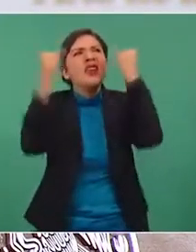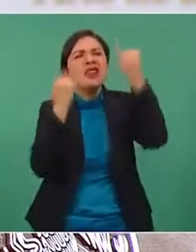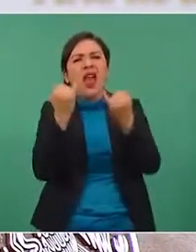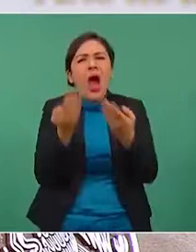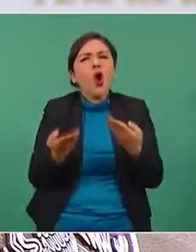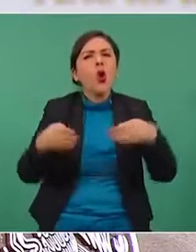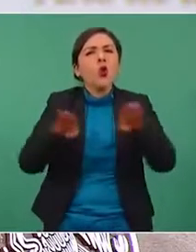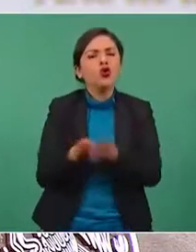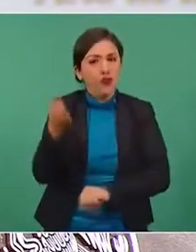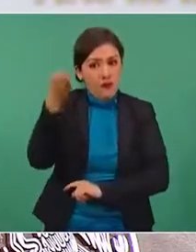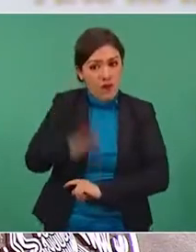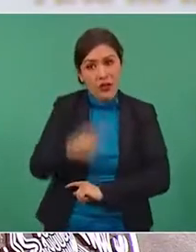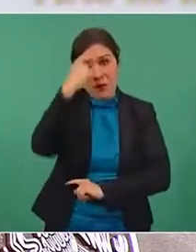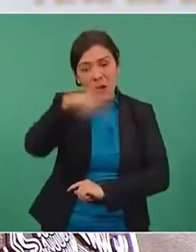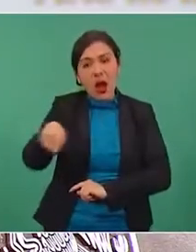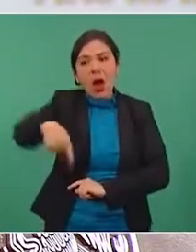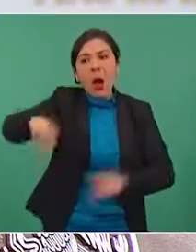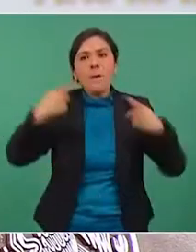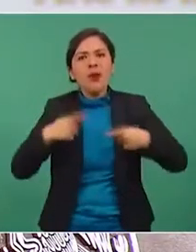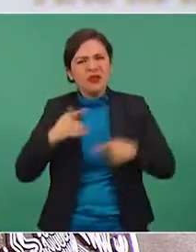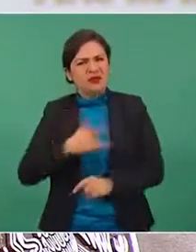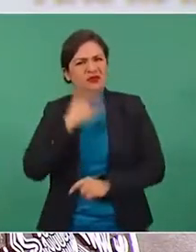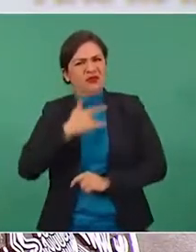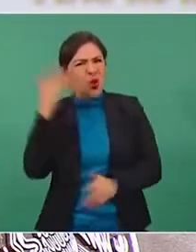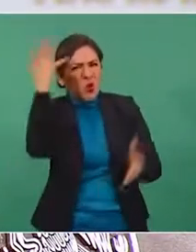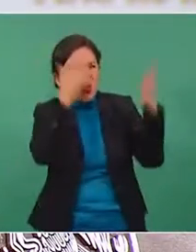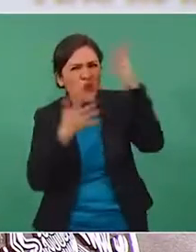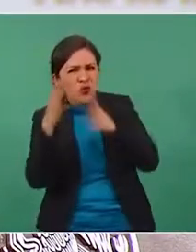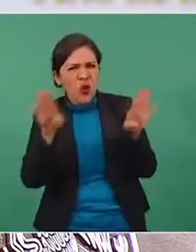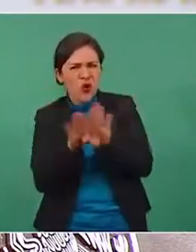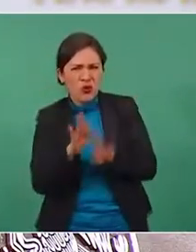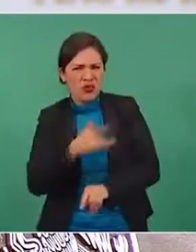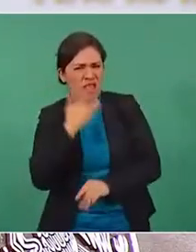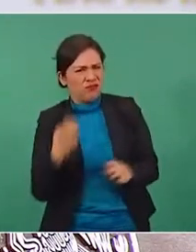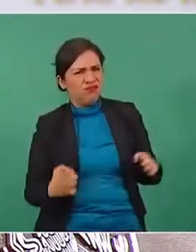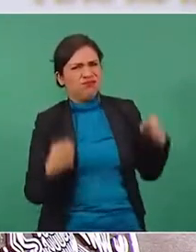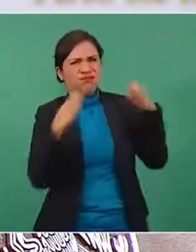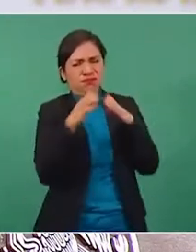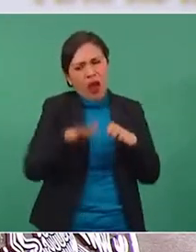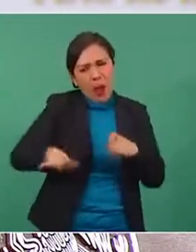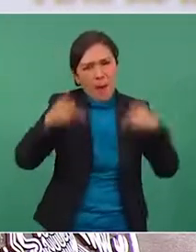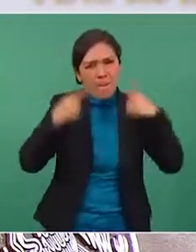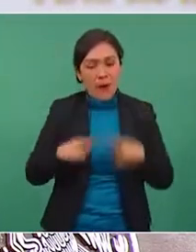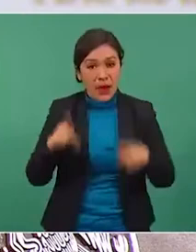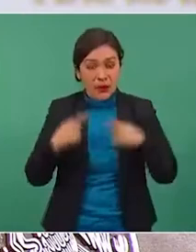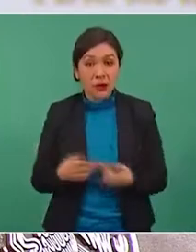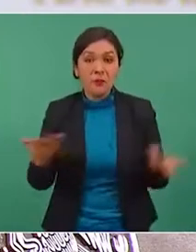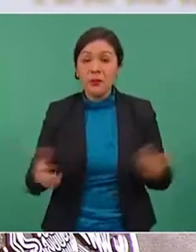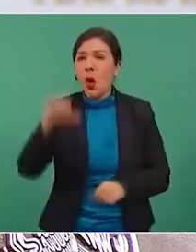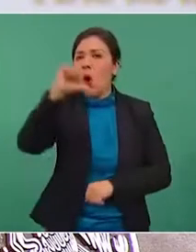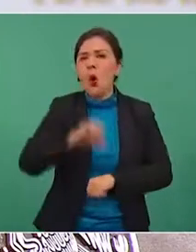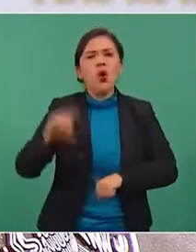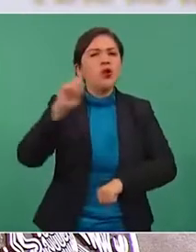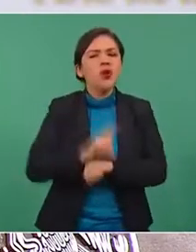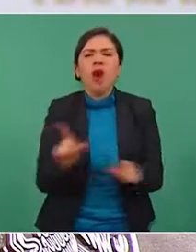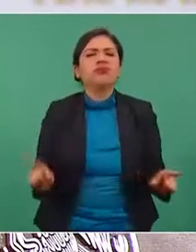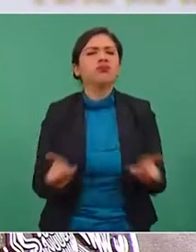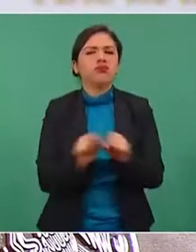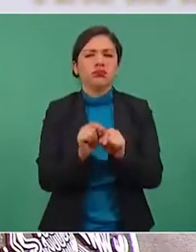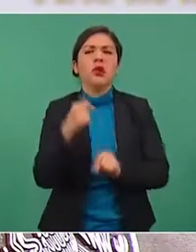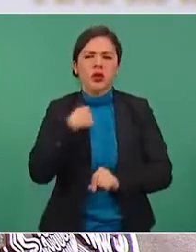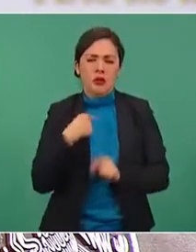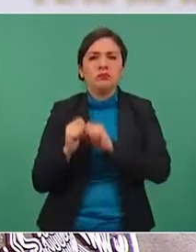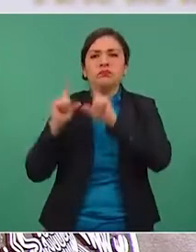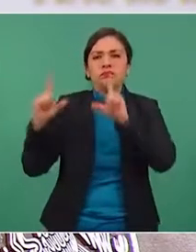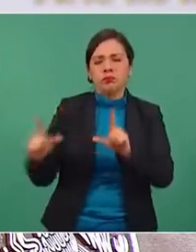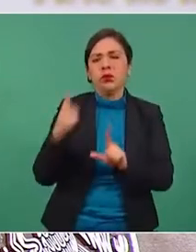con el objetivo de confundir o engañar a la población y a sus audiencias. Hoy nada más vamos a